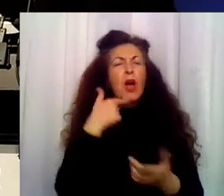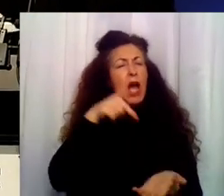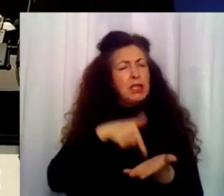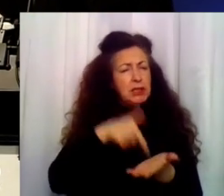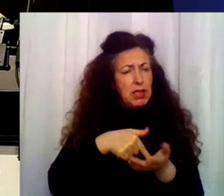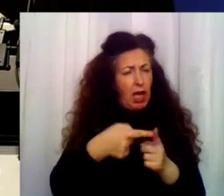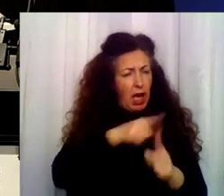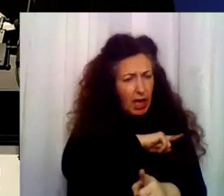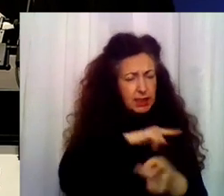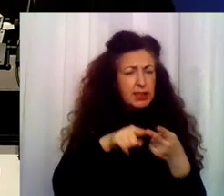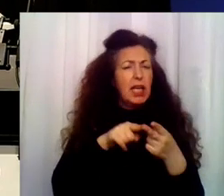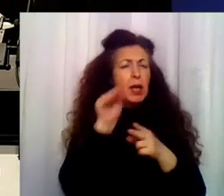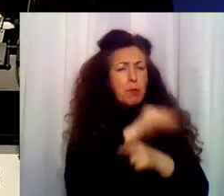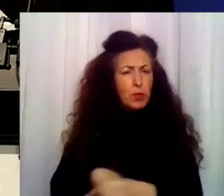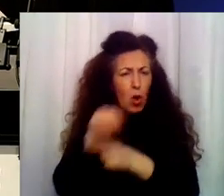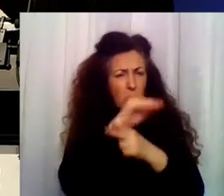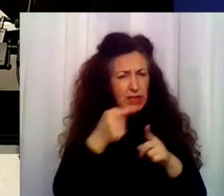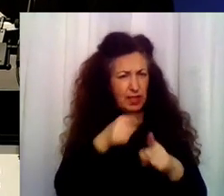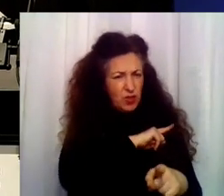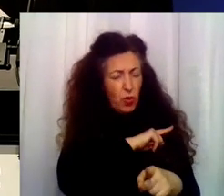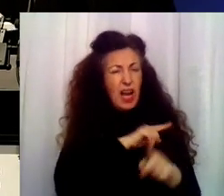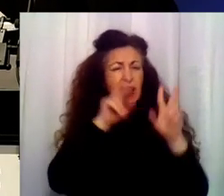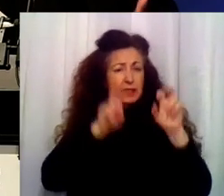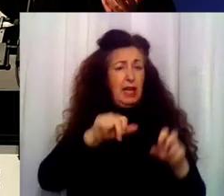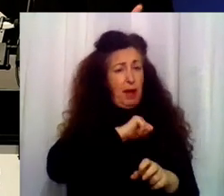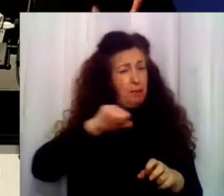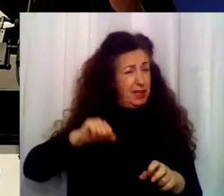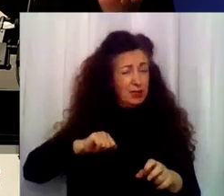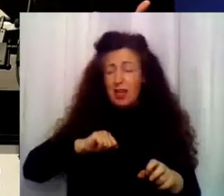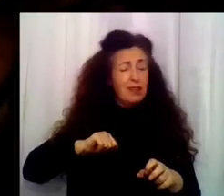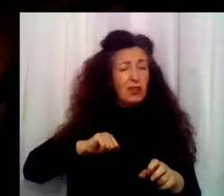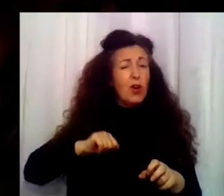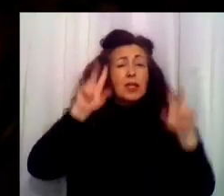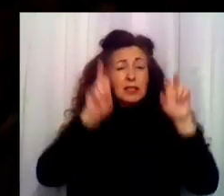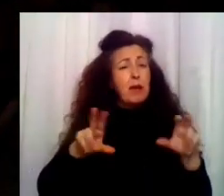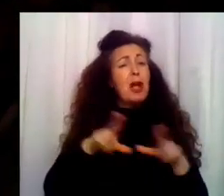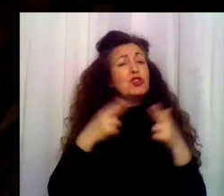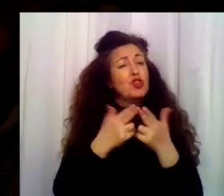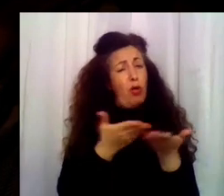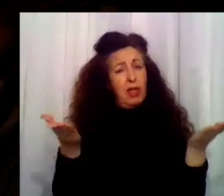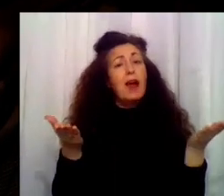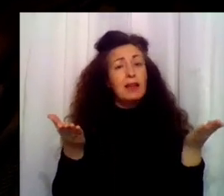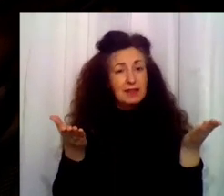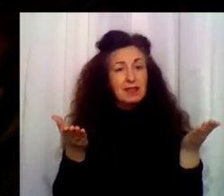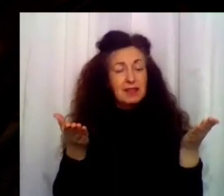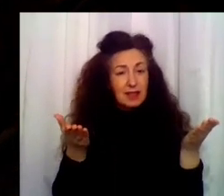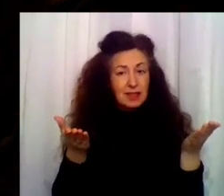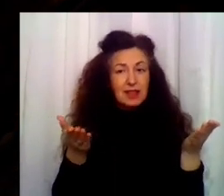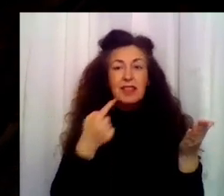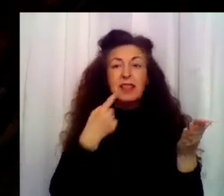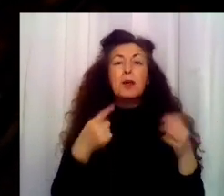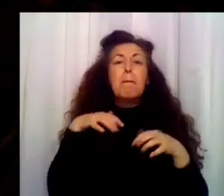sobreprotectora es una cuestión personal, pero no, es una cuestión social. Mire, se tiene